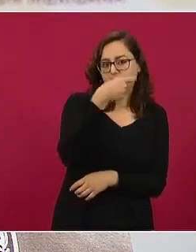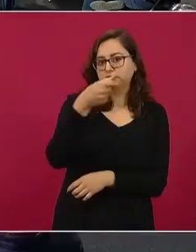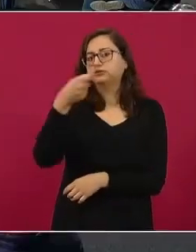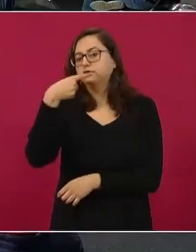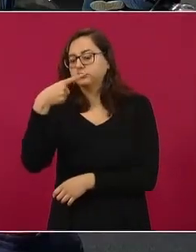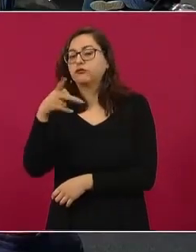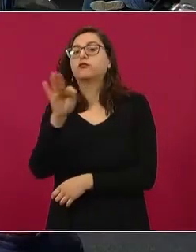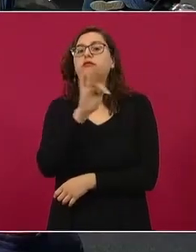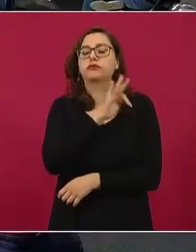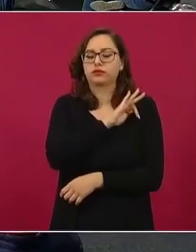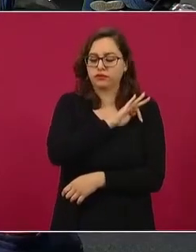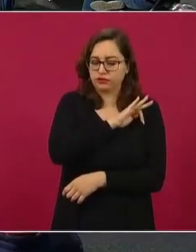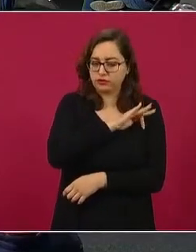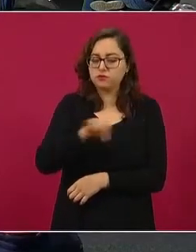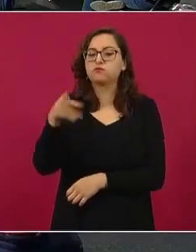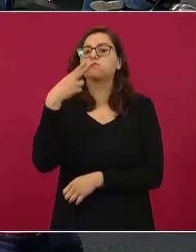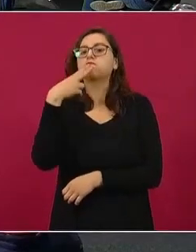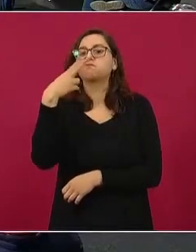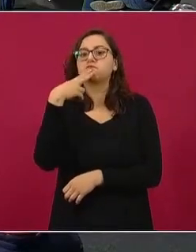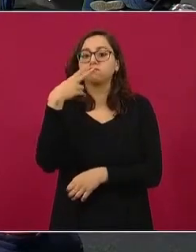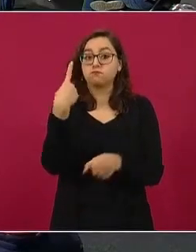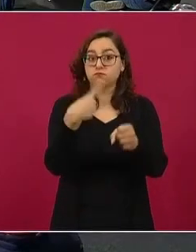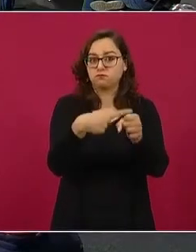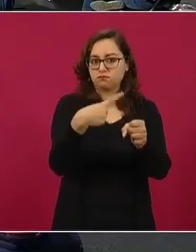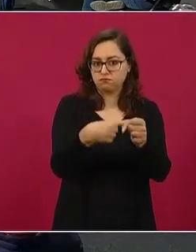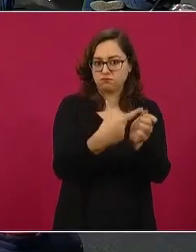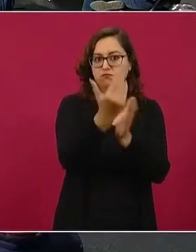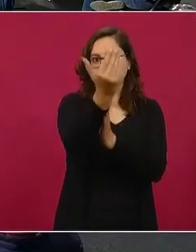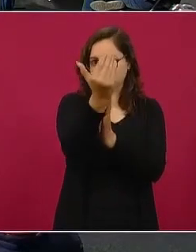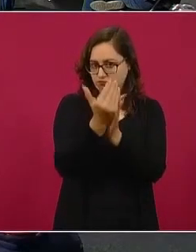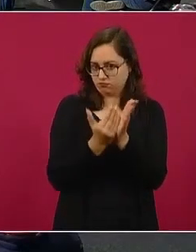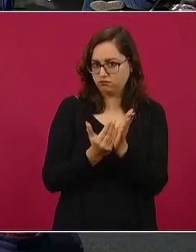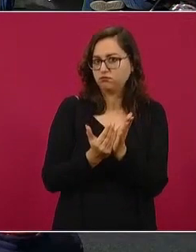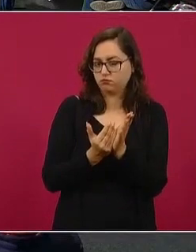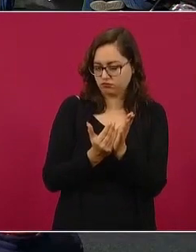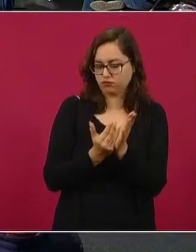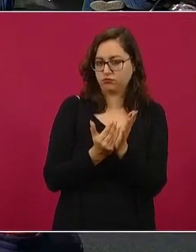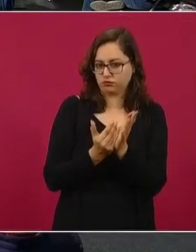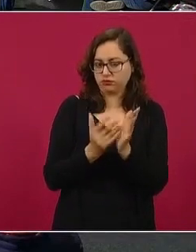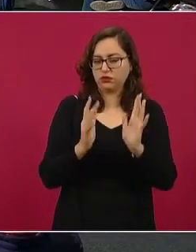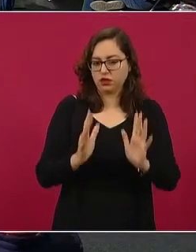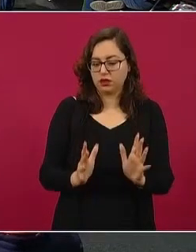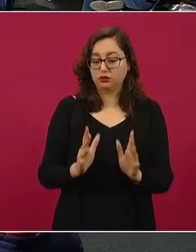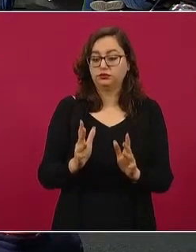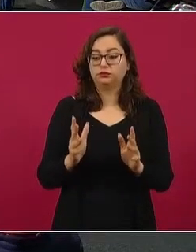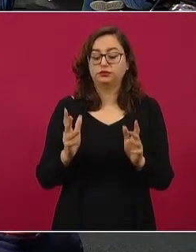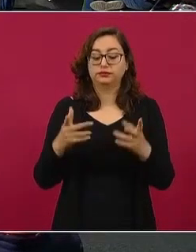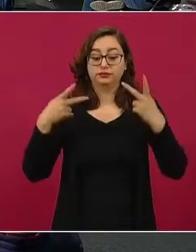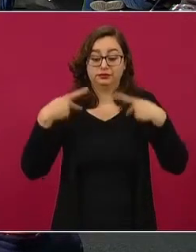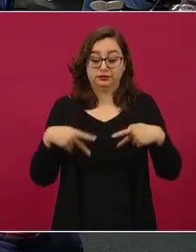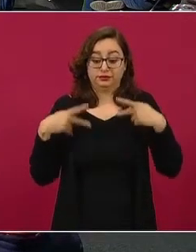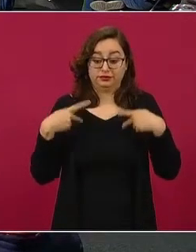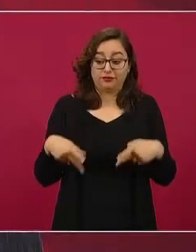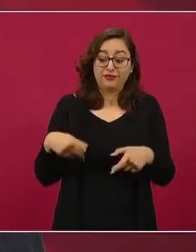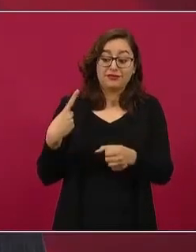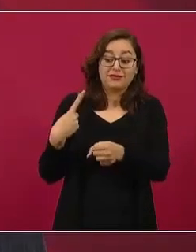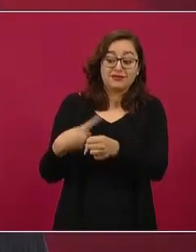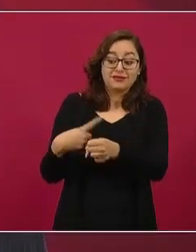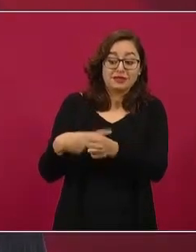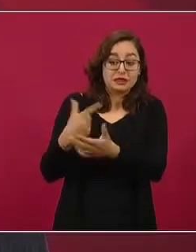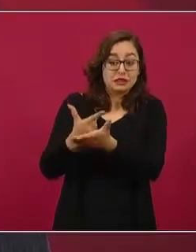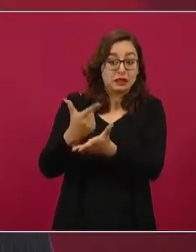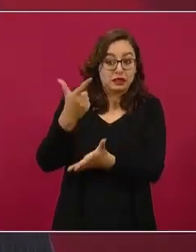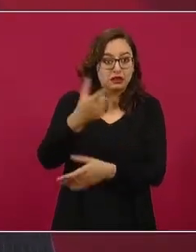útiles para reducir el riesgo de enfermedad grave en personas con alto riesgo de enfermedad grave. Estos dos